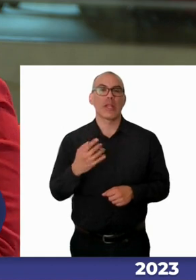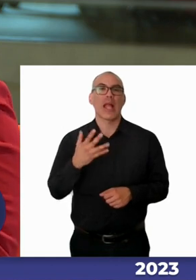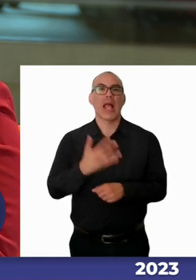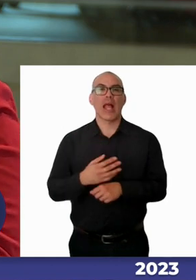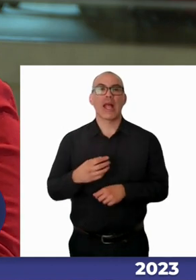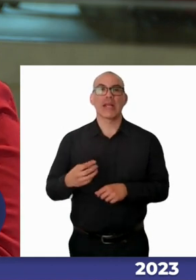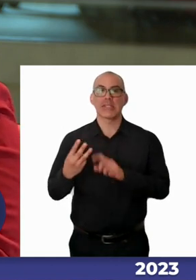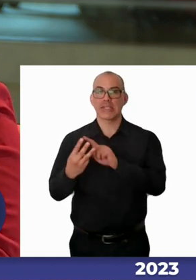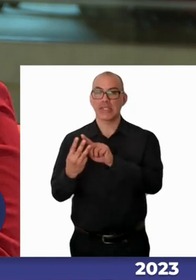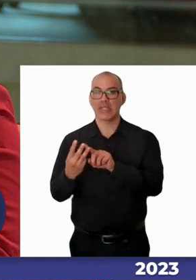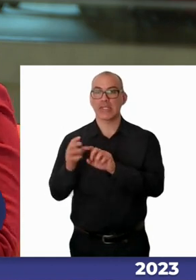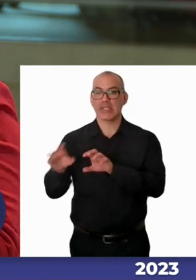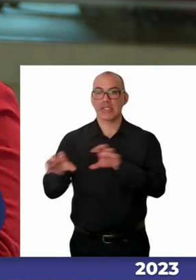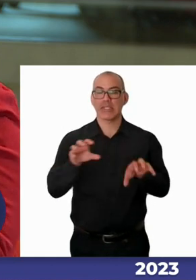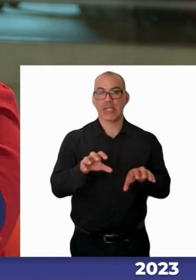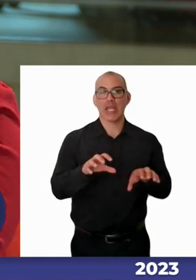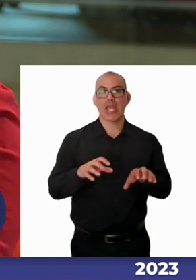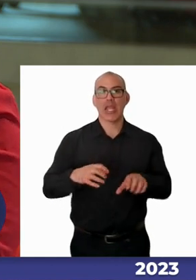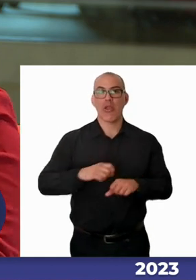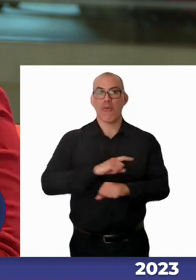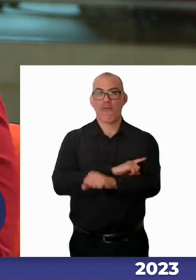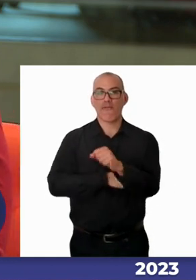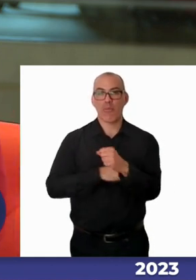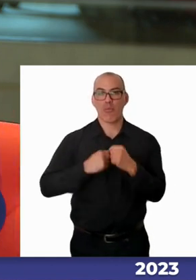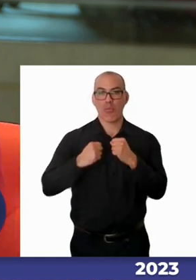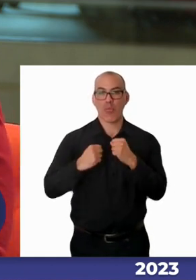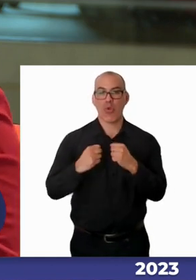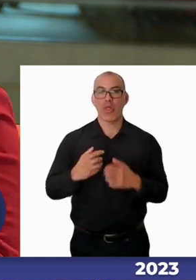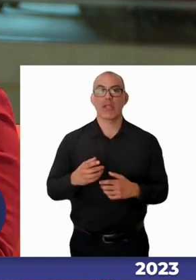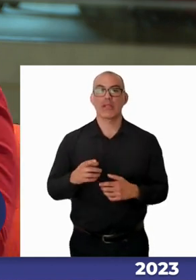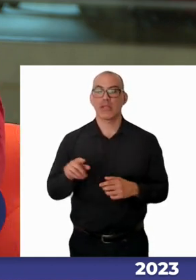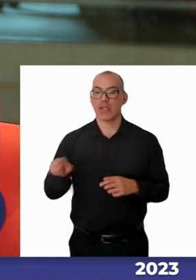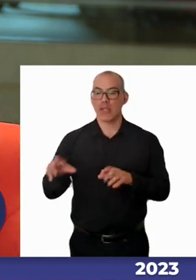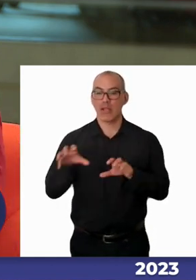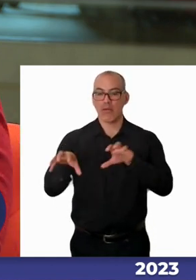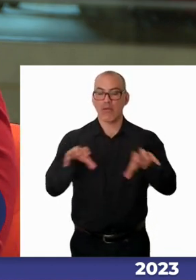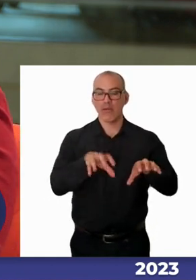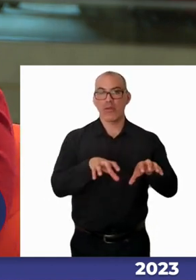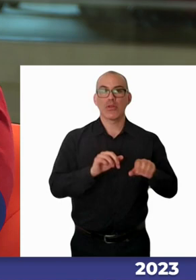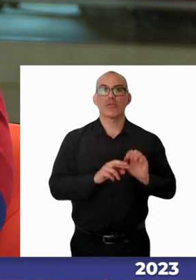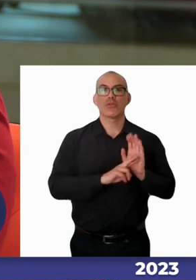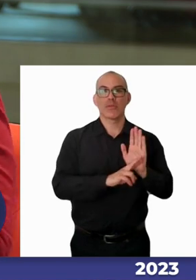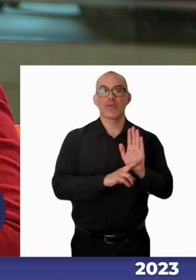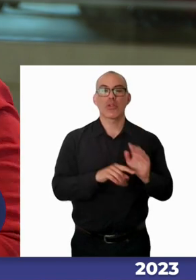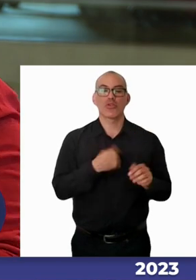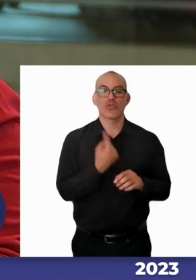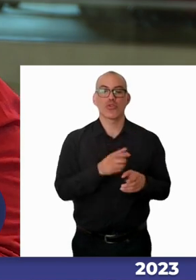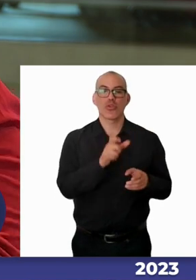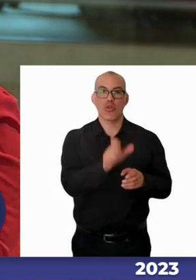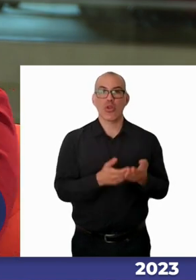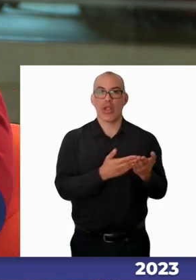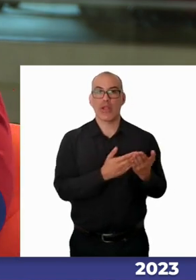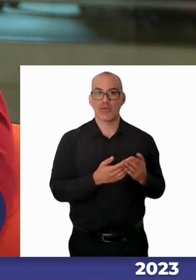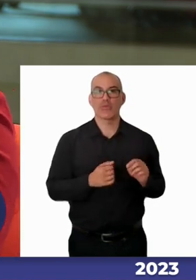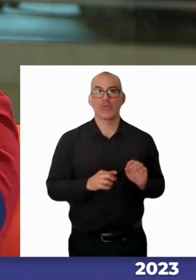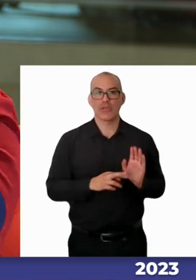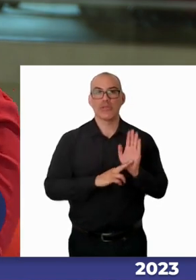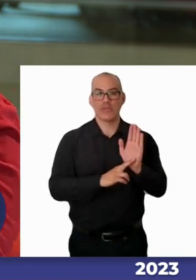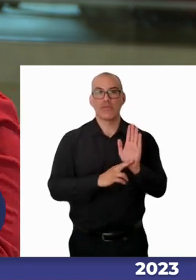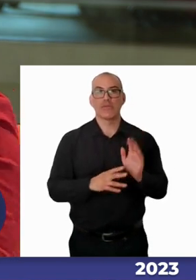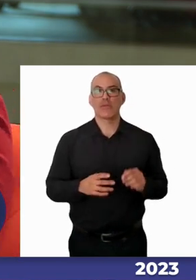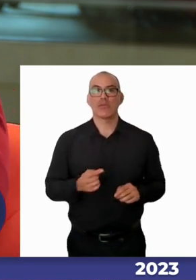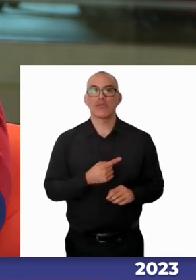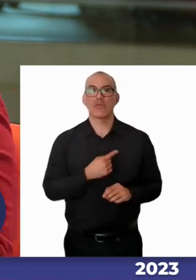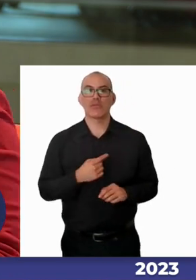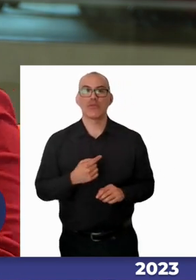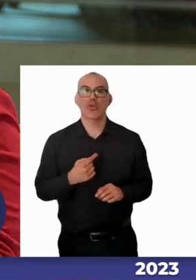tres poderes también que nos van representando nosotros somos el estudiantil no funciona intentamos hacerlo de